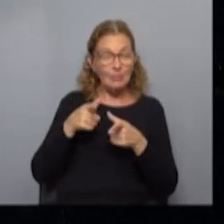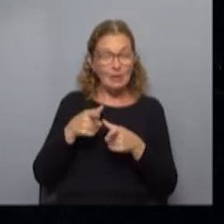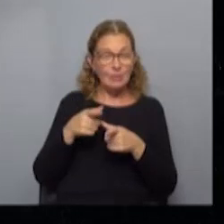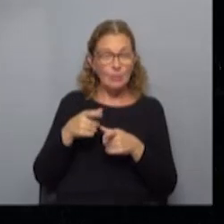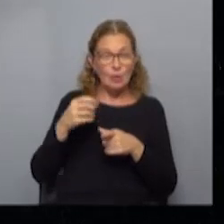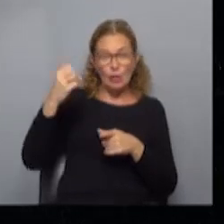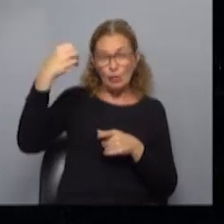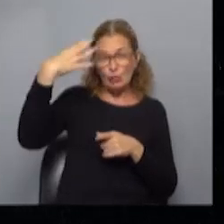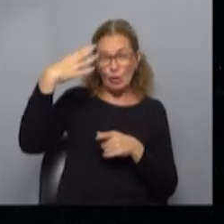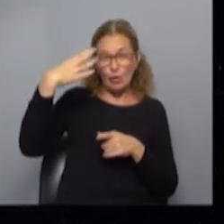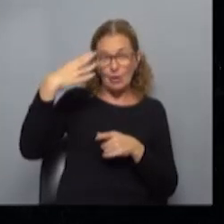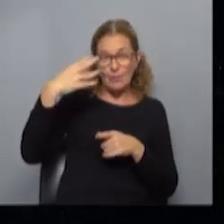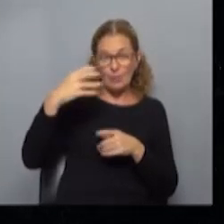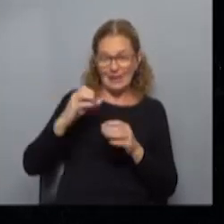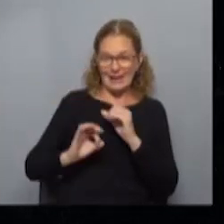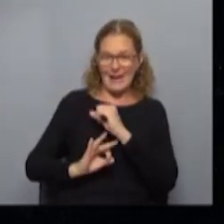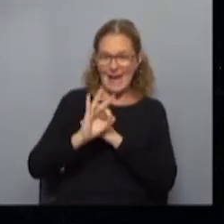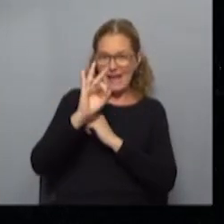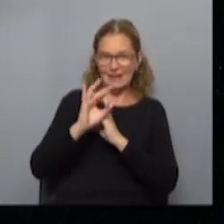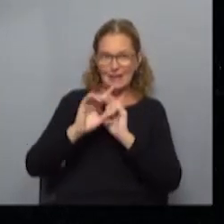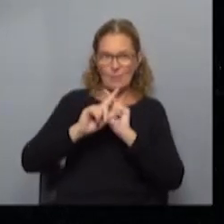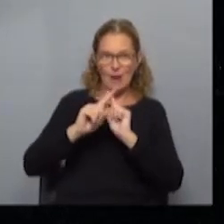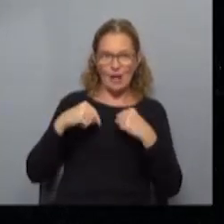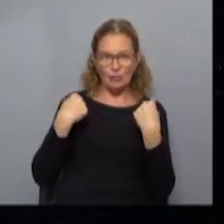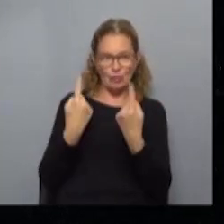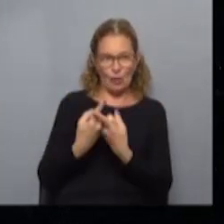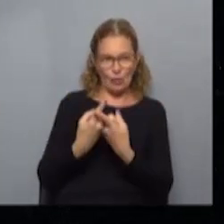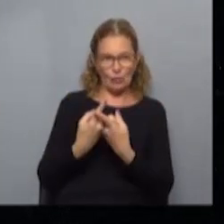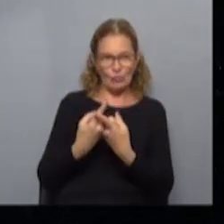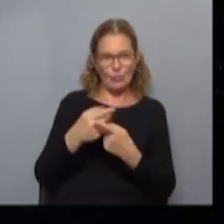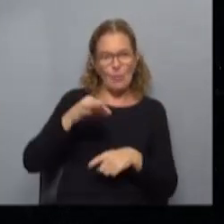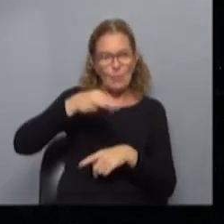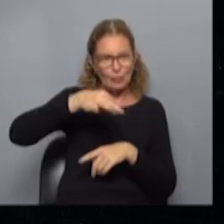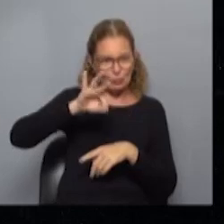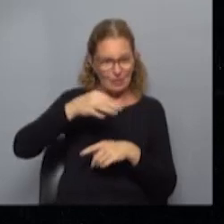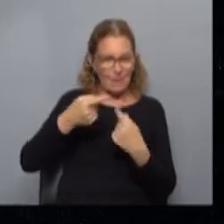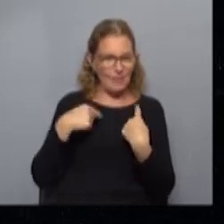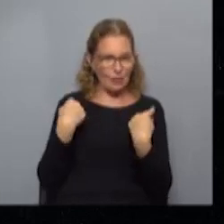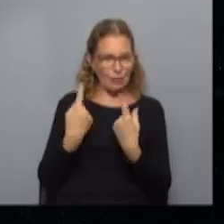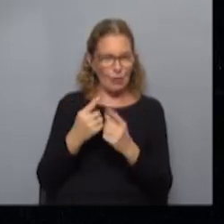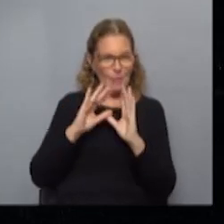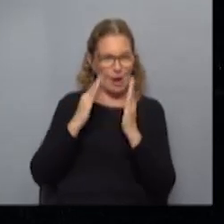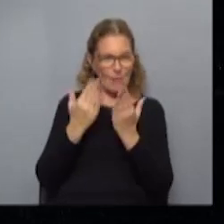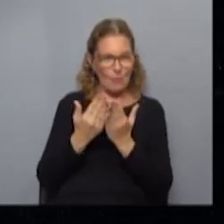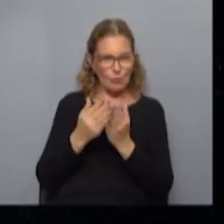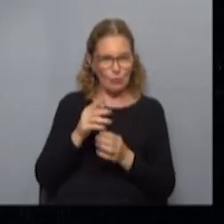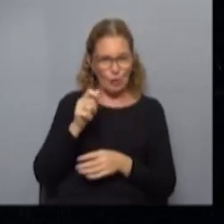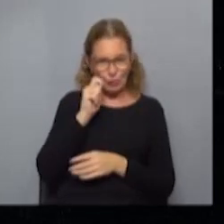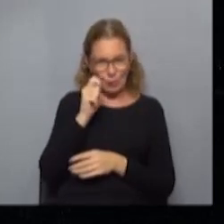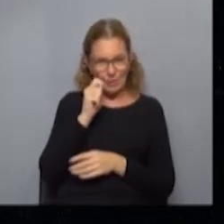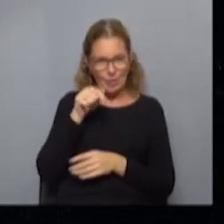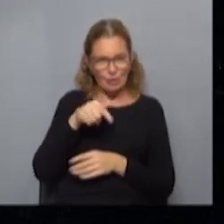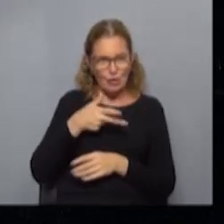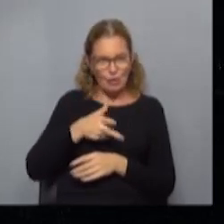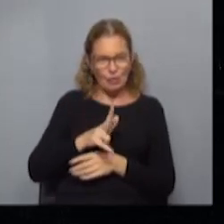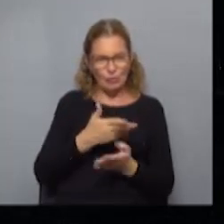patria, decimos y nace para todos porque es cierto, acá es una tierra de diversidad y de oportunidades para el mundo de la inversión y del turismo y esto